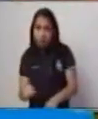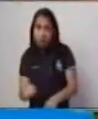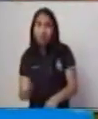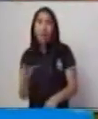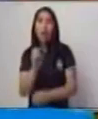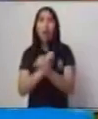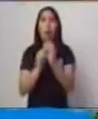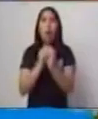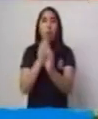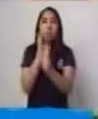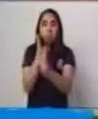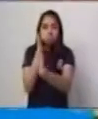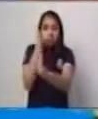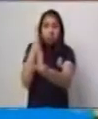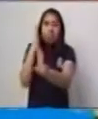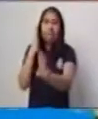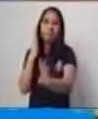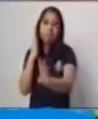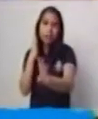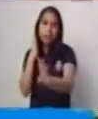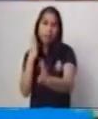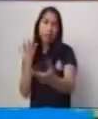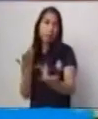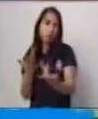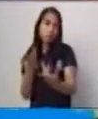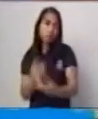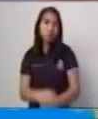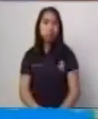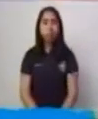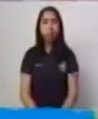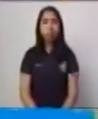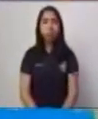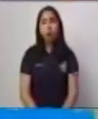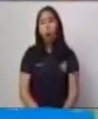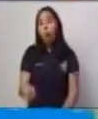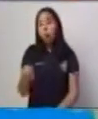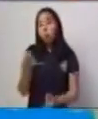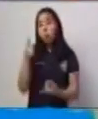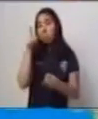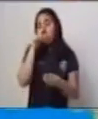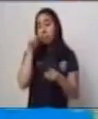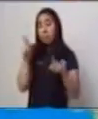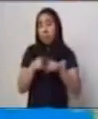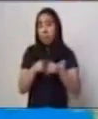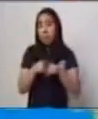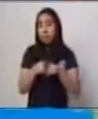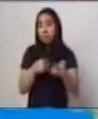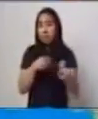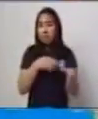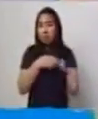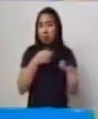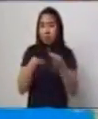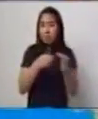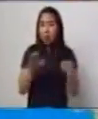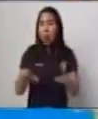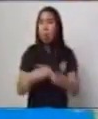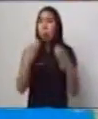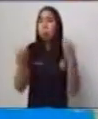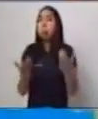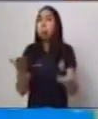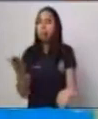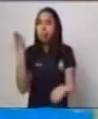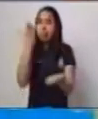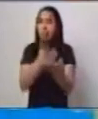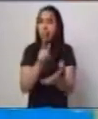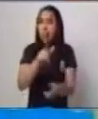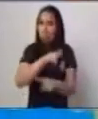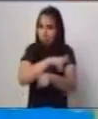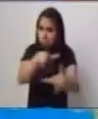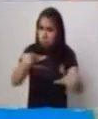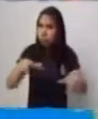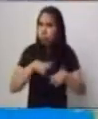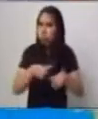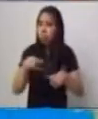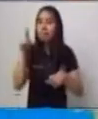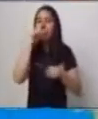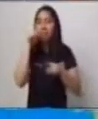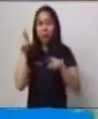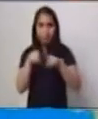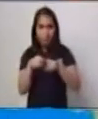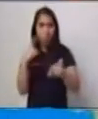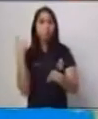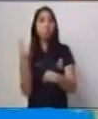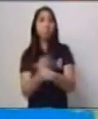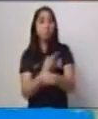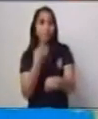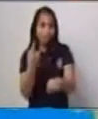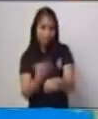fila, dando indicaciones también de cómo llegar a un punto, a una dirección. Usamos la concepción natural del ser humano para